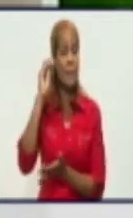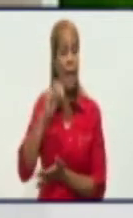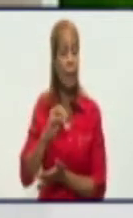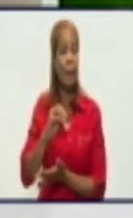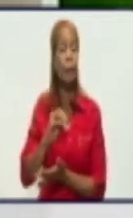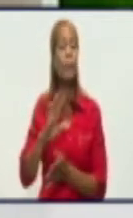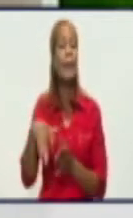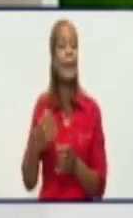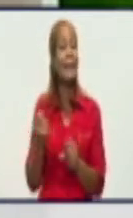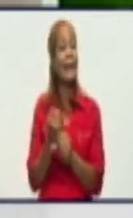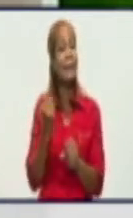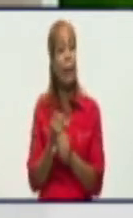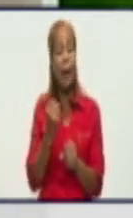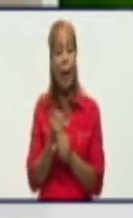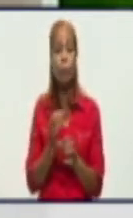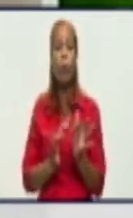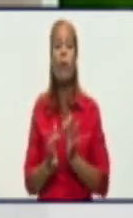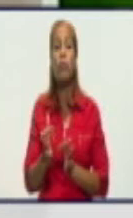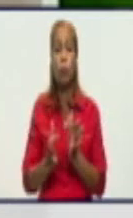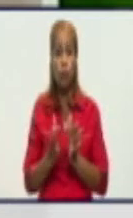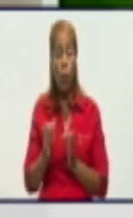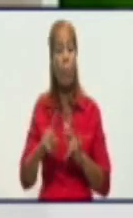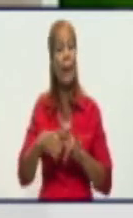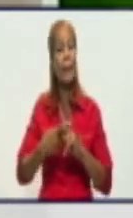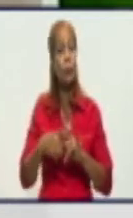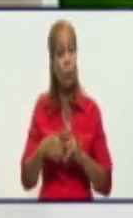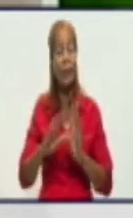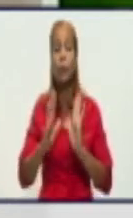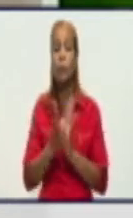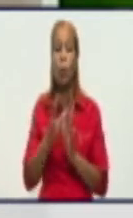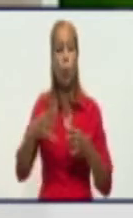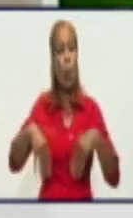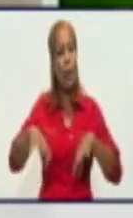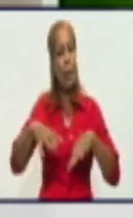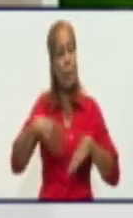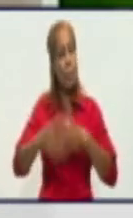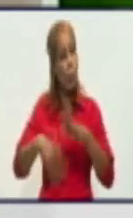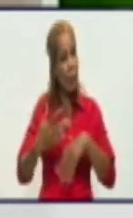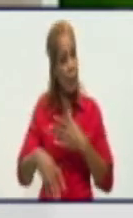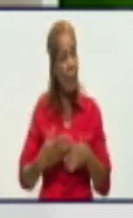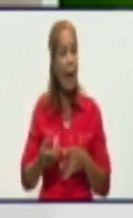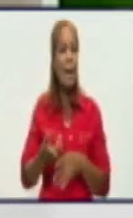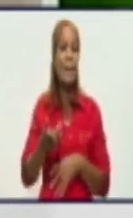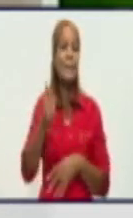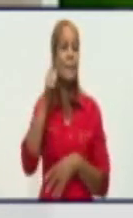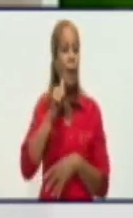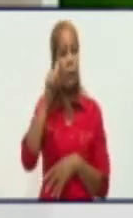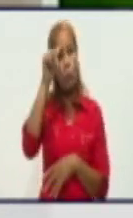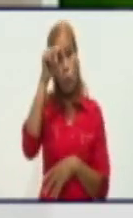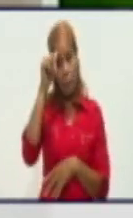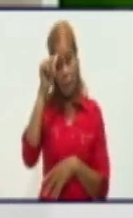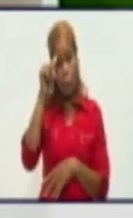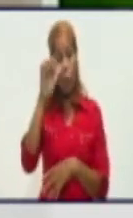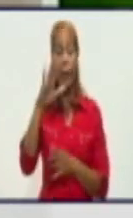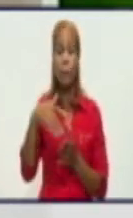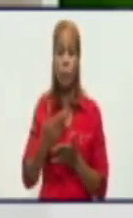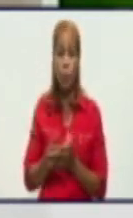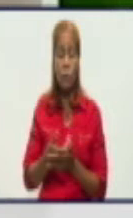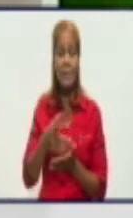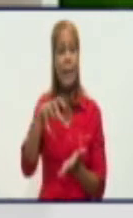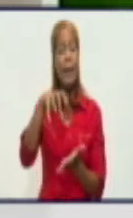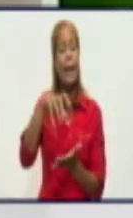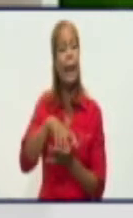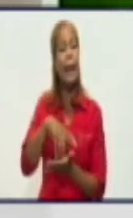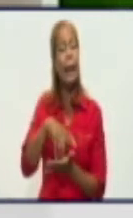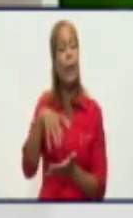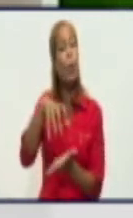Están trabajando en función de darle solución para este fin de semana. Pero bueno, están fuera dos unidades en Renté, la 3 y la 4. La unidad 4 en Nuevita,